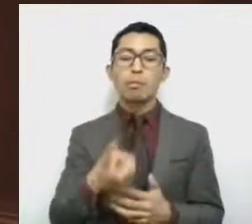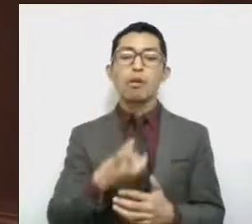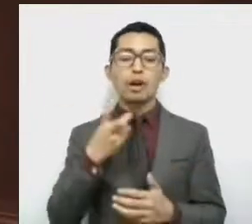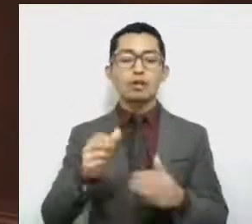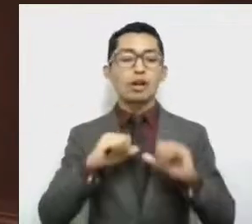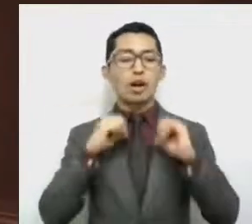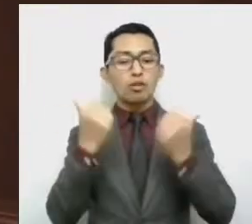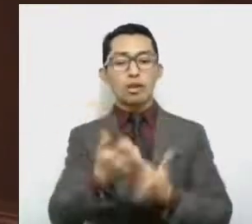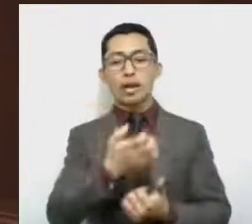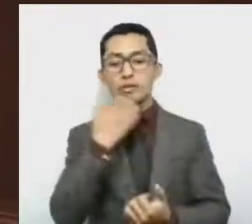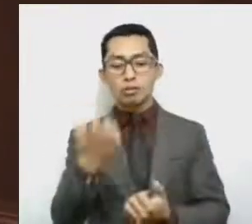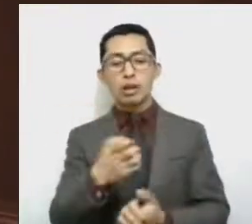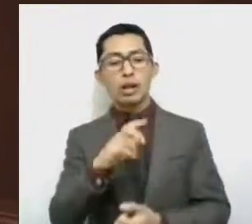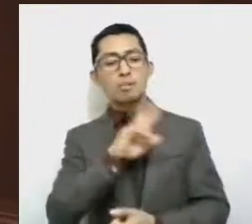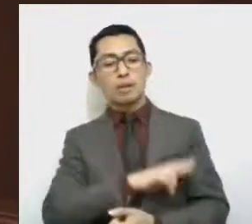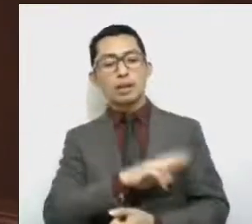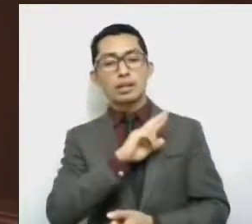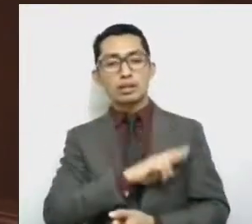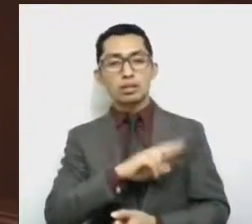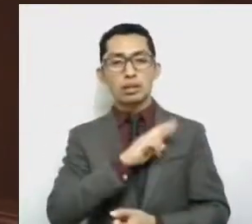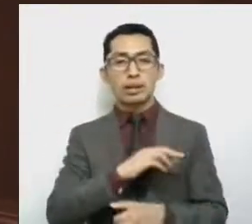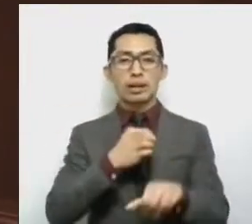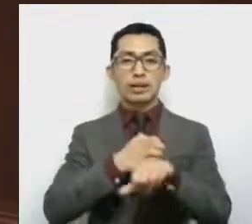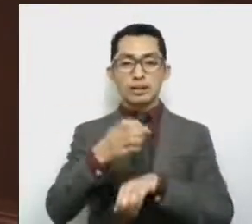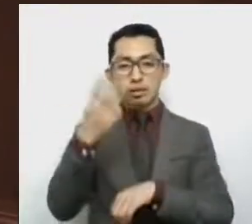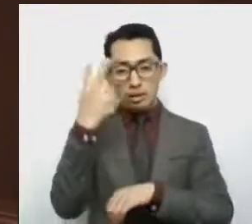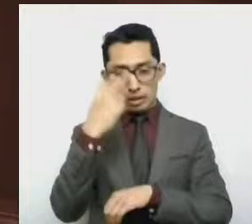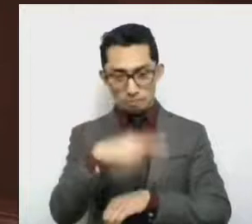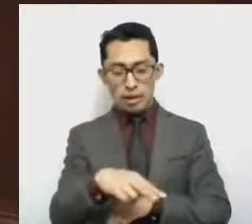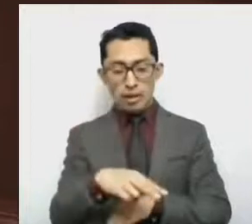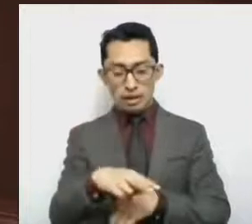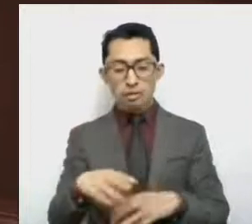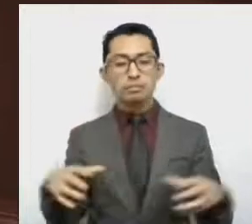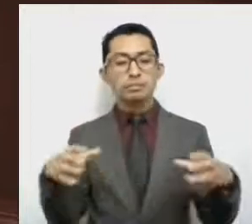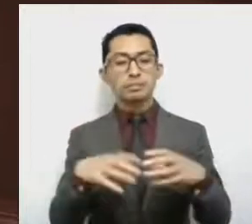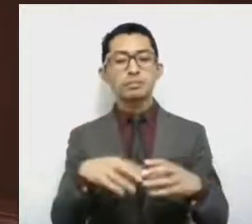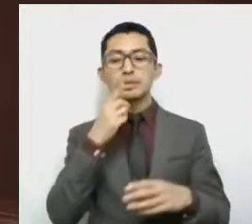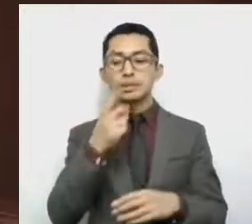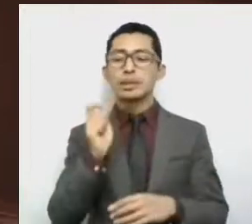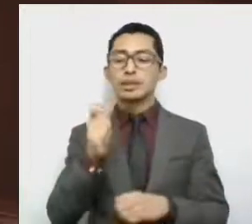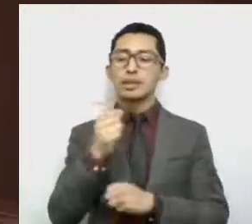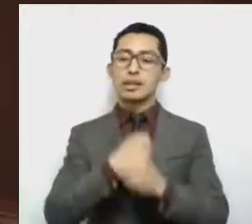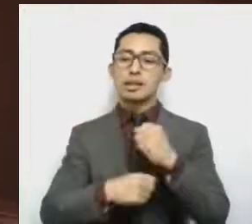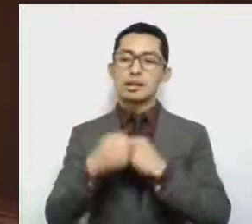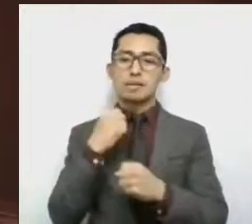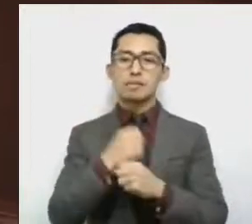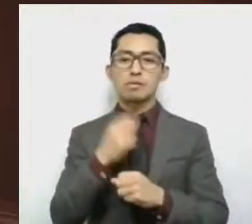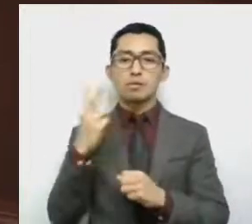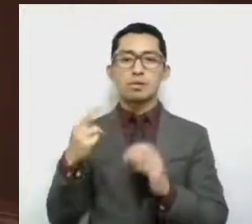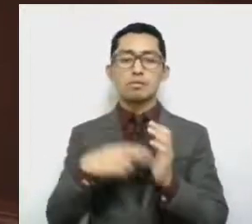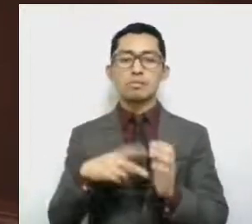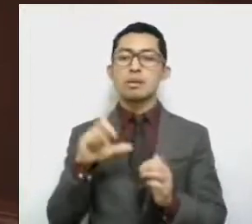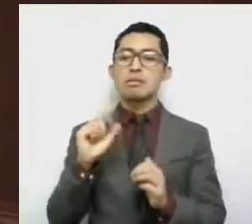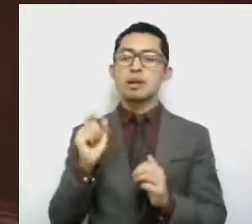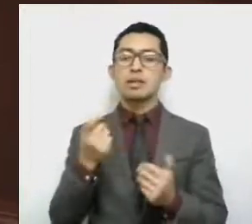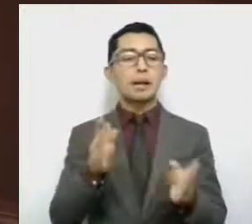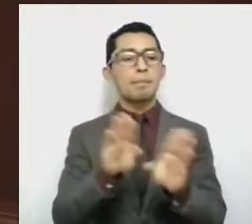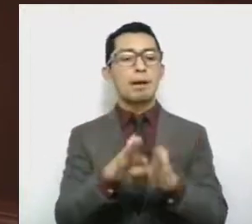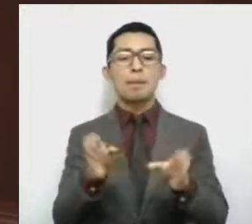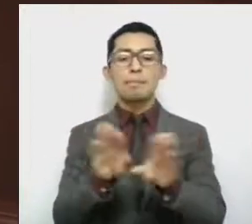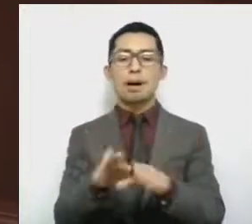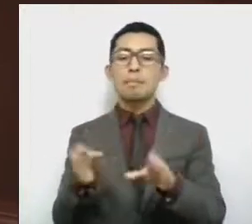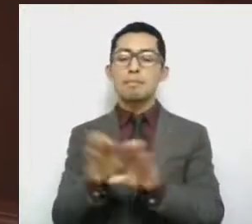Escuelas Particulares del Estado de México mencionó que en 2020 se cerraron 280